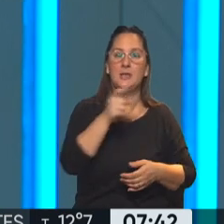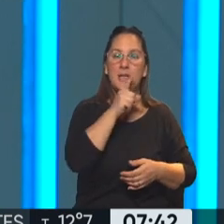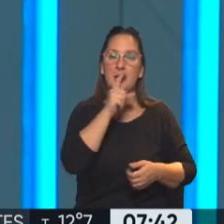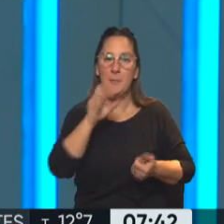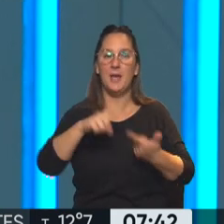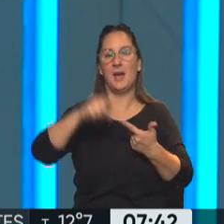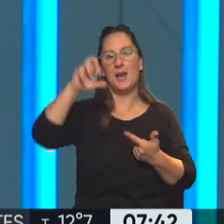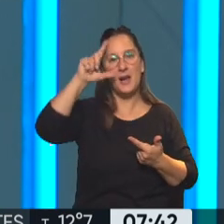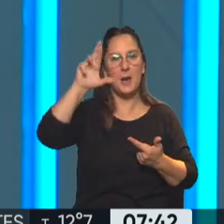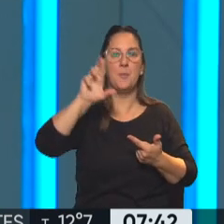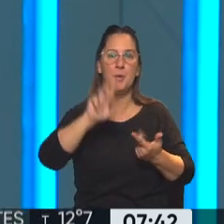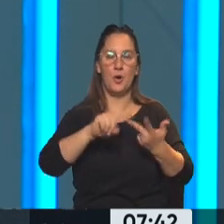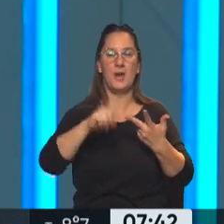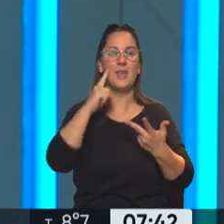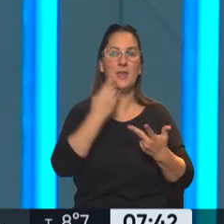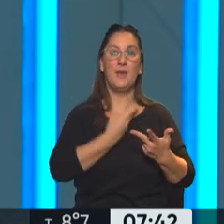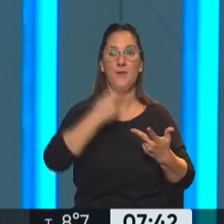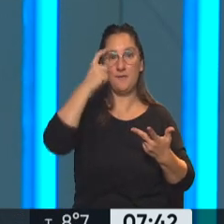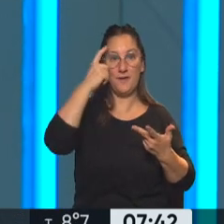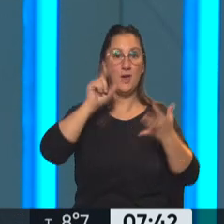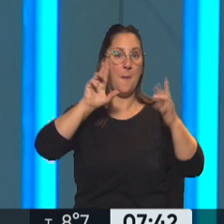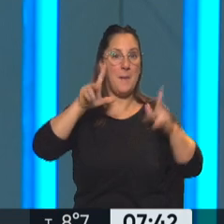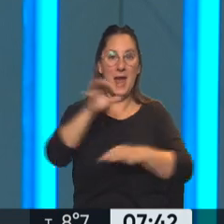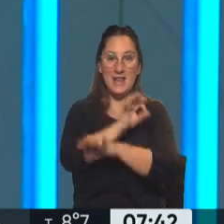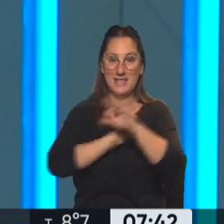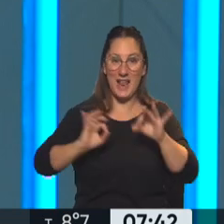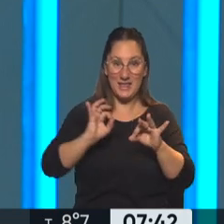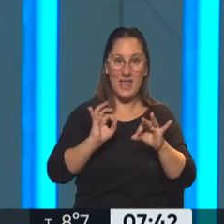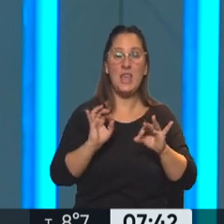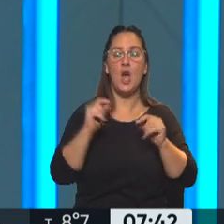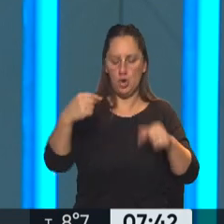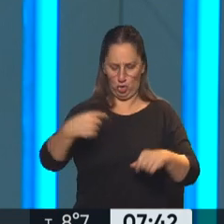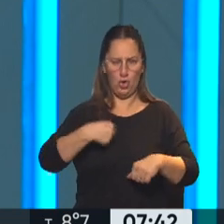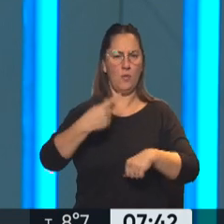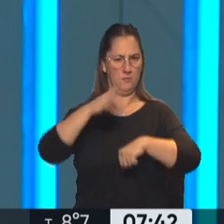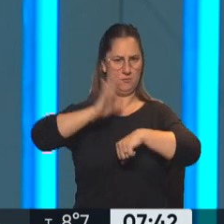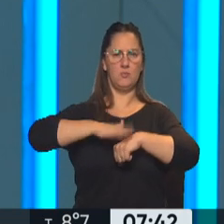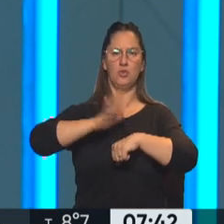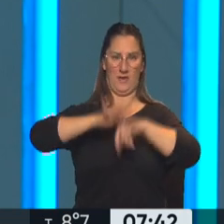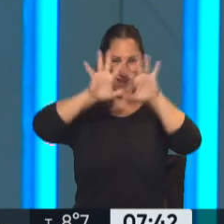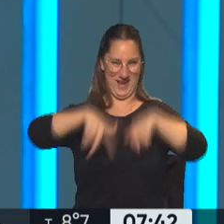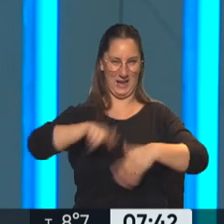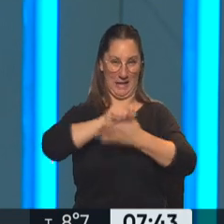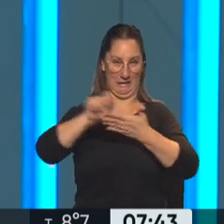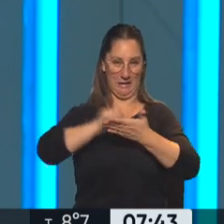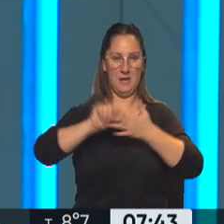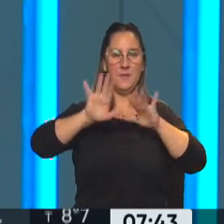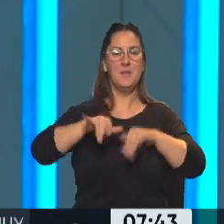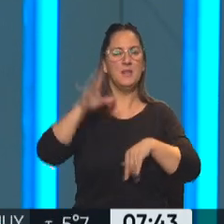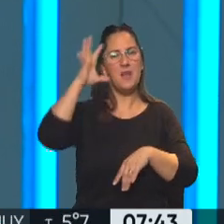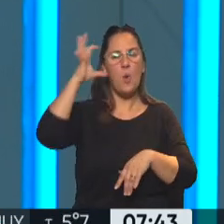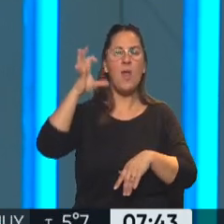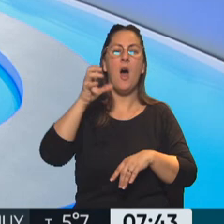los REPRO, el IFE, digamos, todas esas políticas y dijo, yo me encargué personalmente poner en la carta, ¿te acordás cuando fue todo el tema del